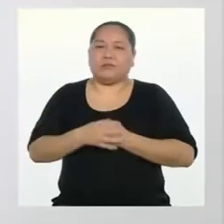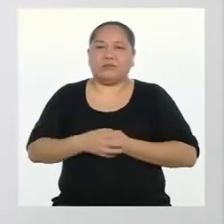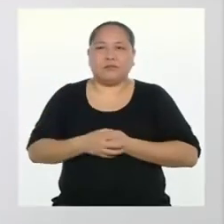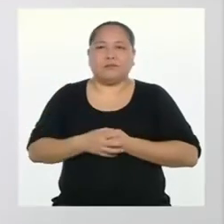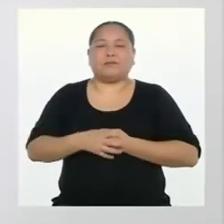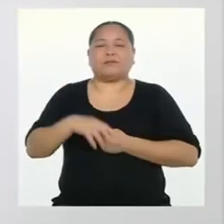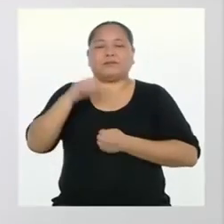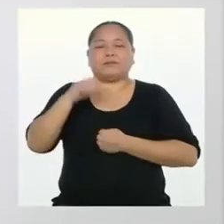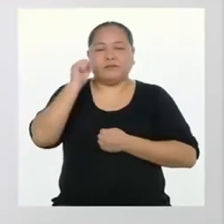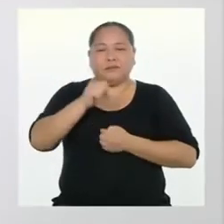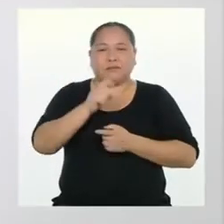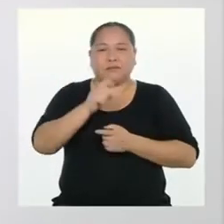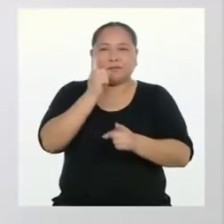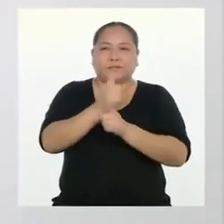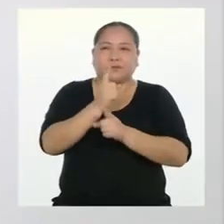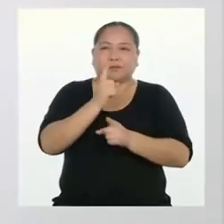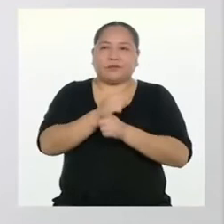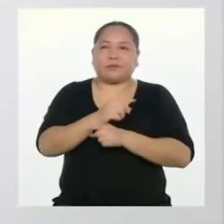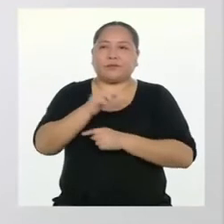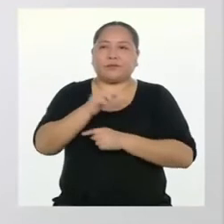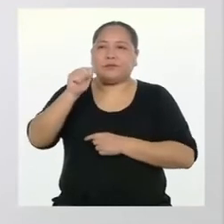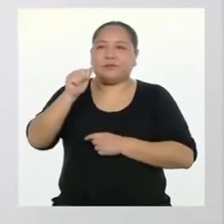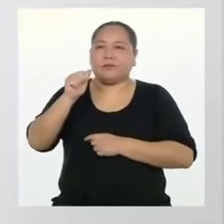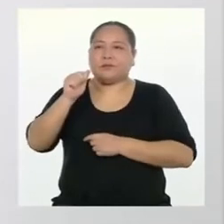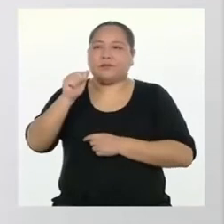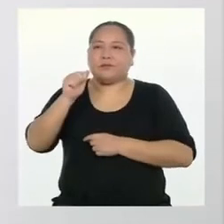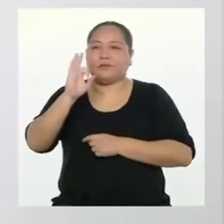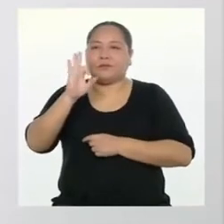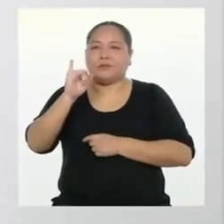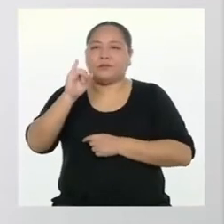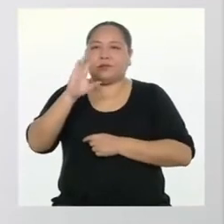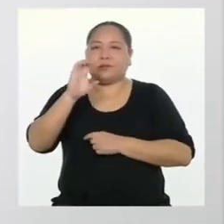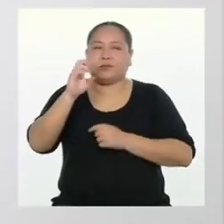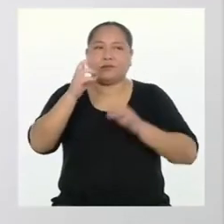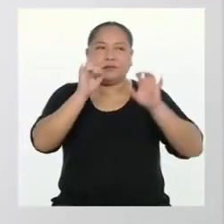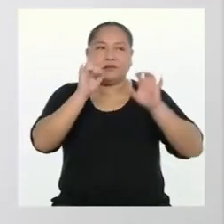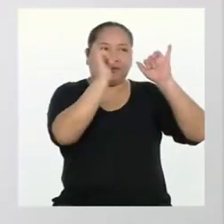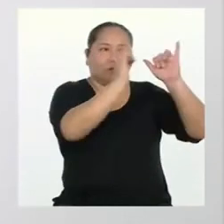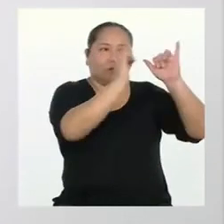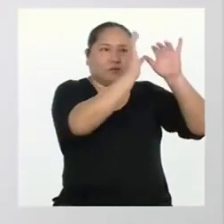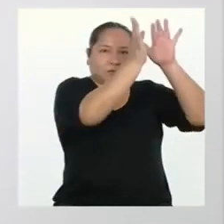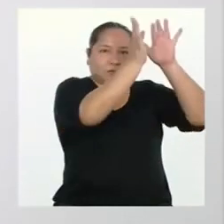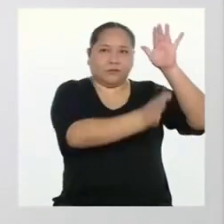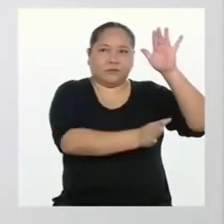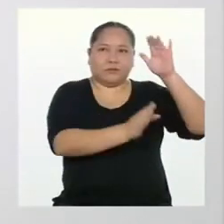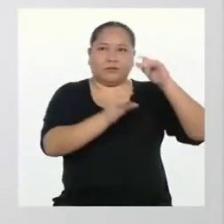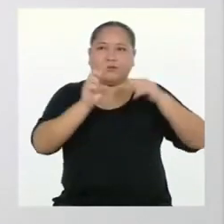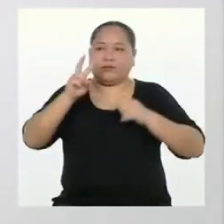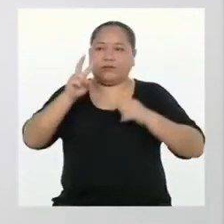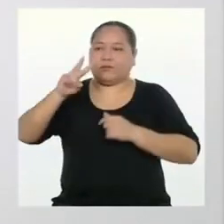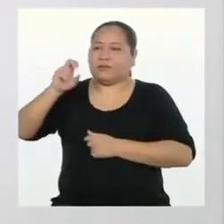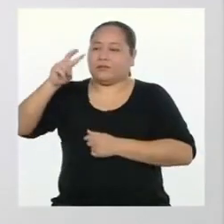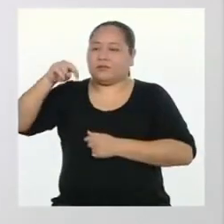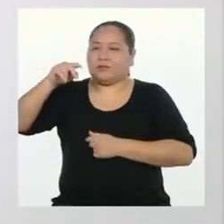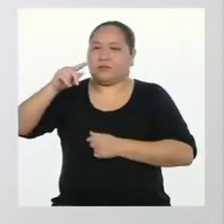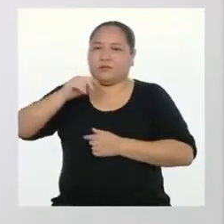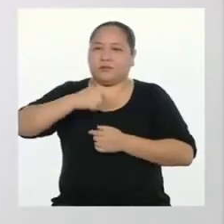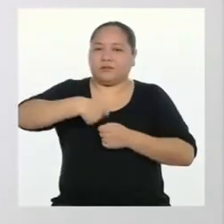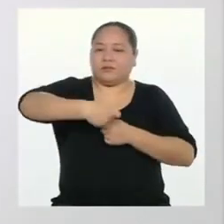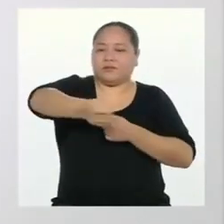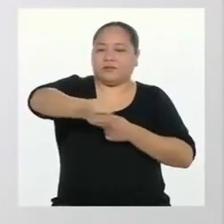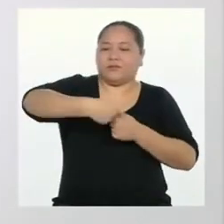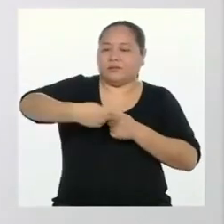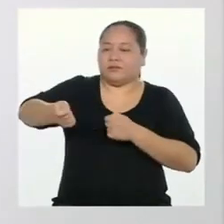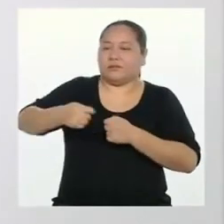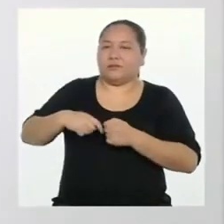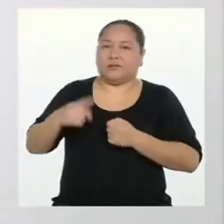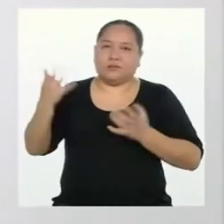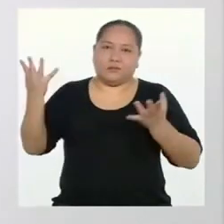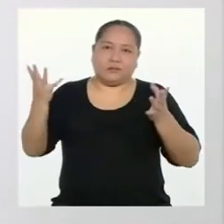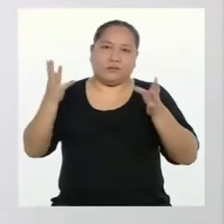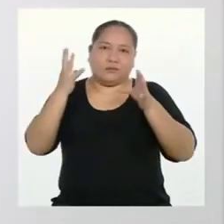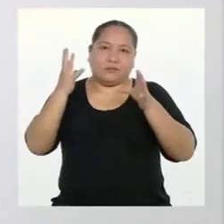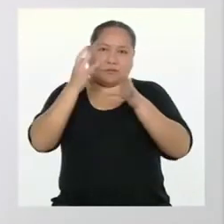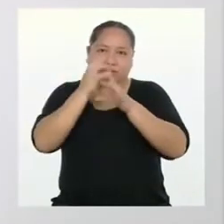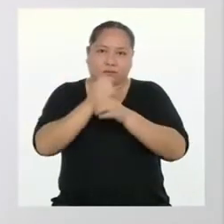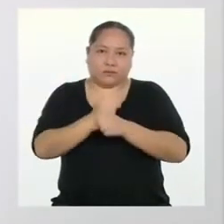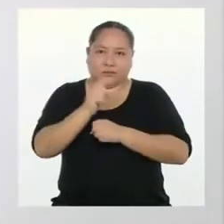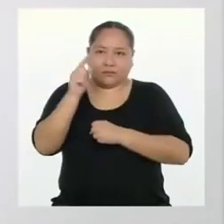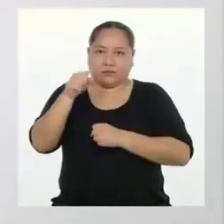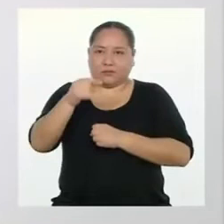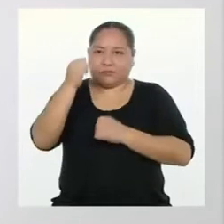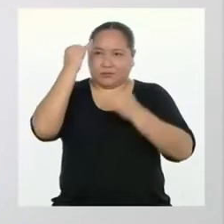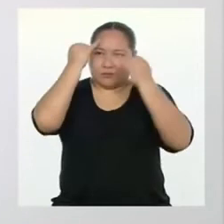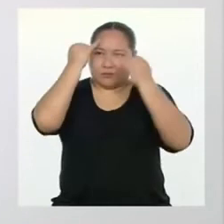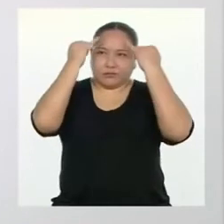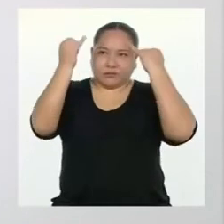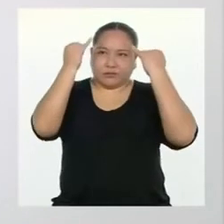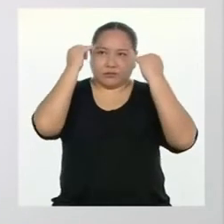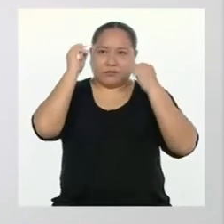Así es. El afiche es estático y el volante es móvil, así que simplifiquemos nuestras